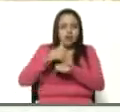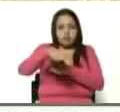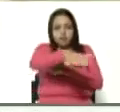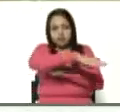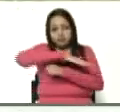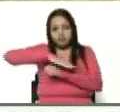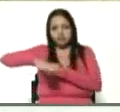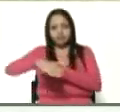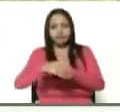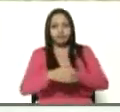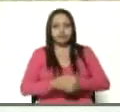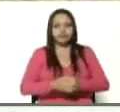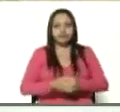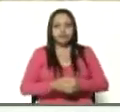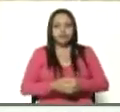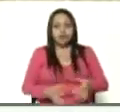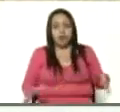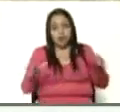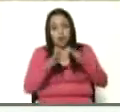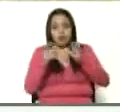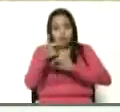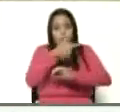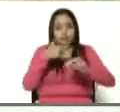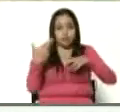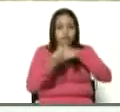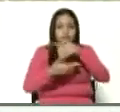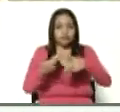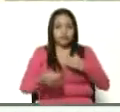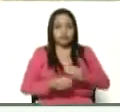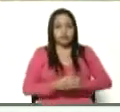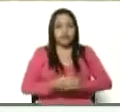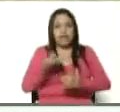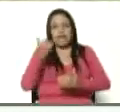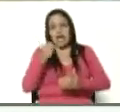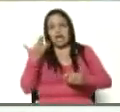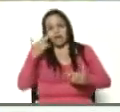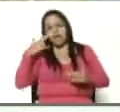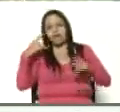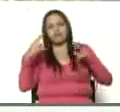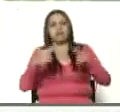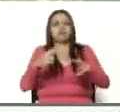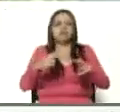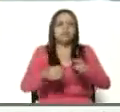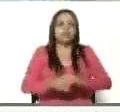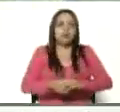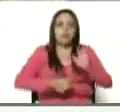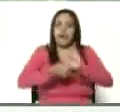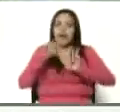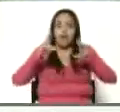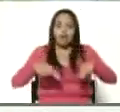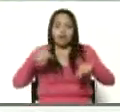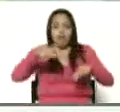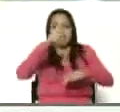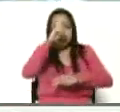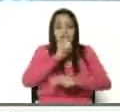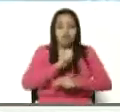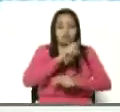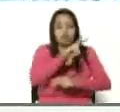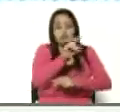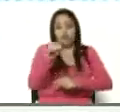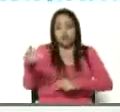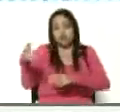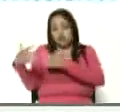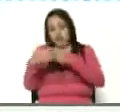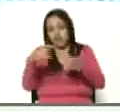campesinas con el gobierno revolucionario que los ha visibilizado más que nunca en este año bicentenario